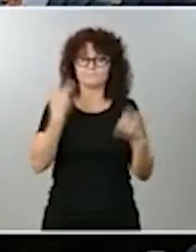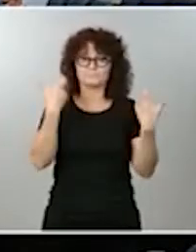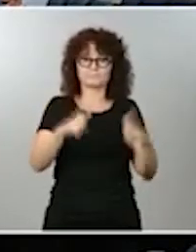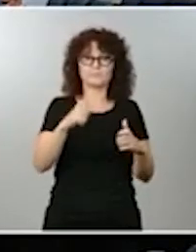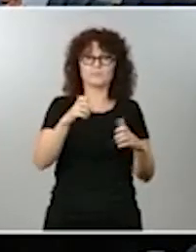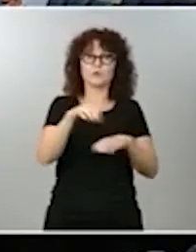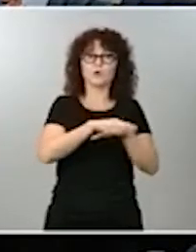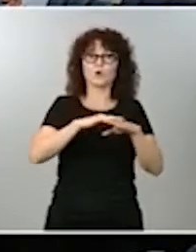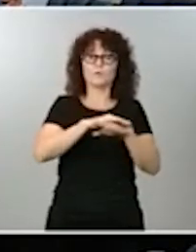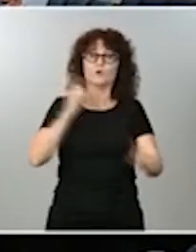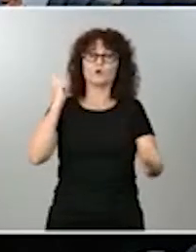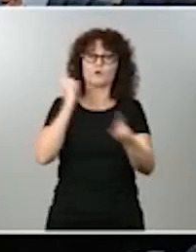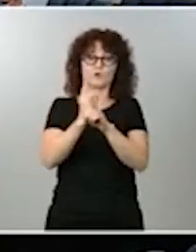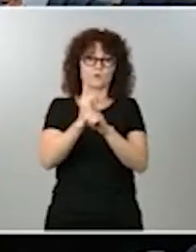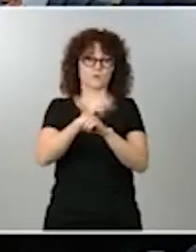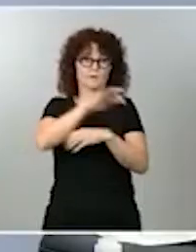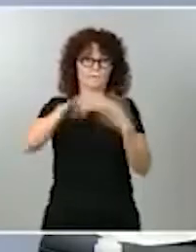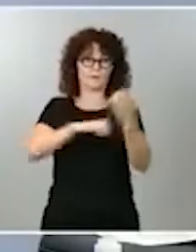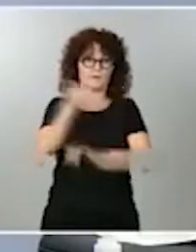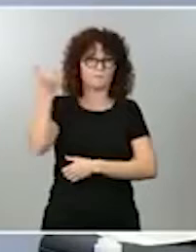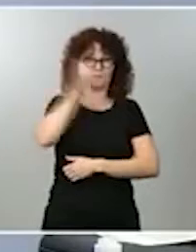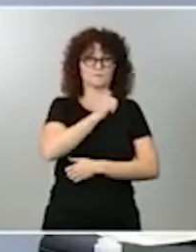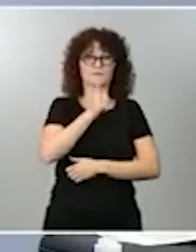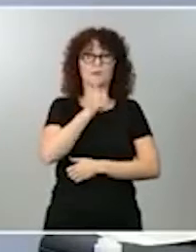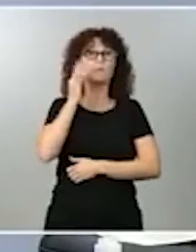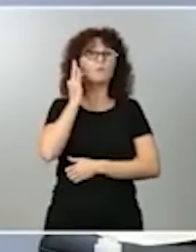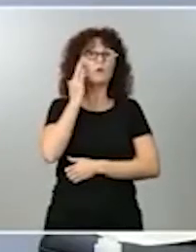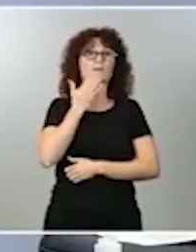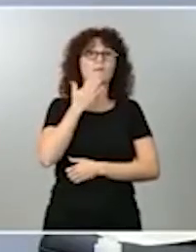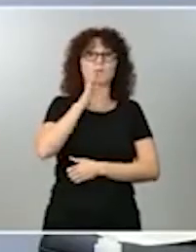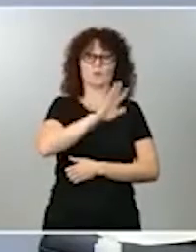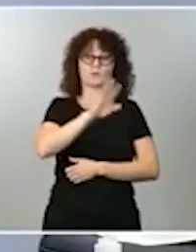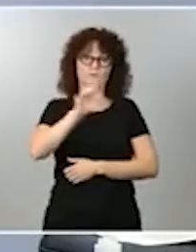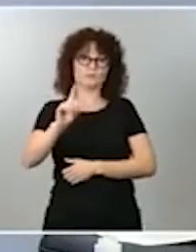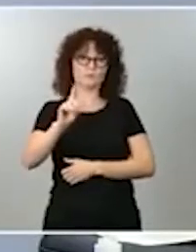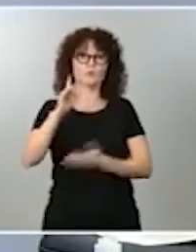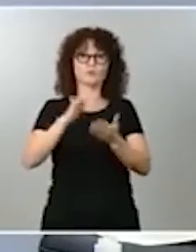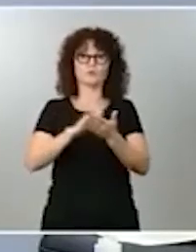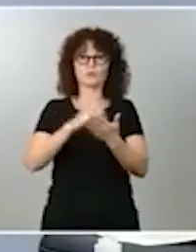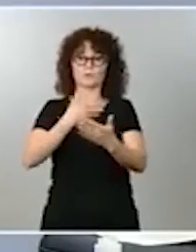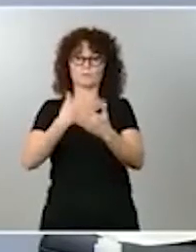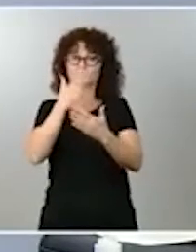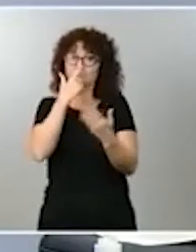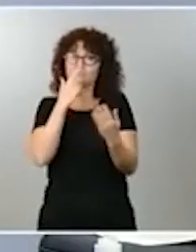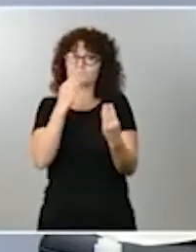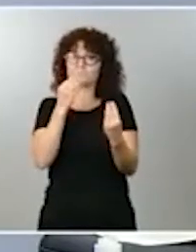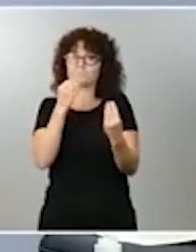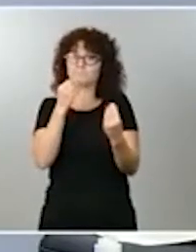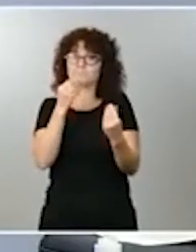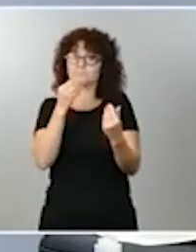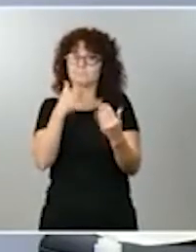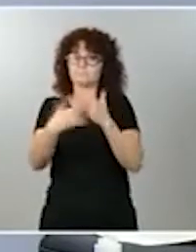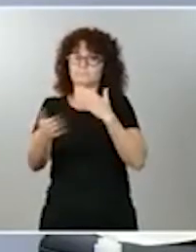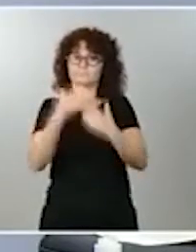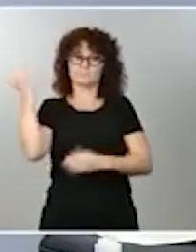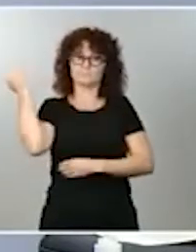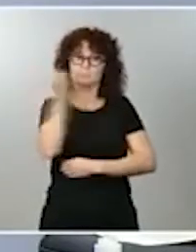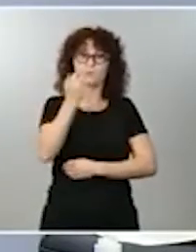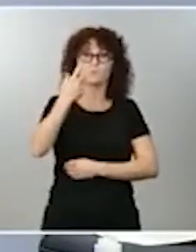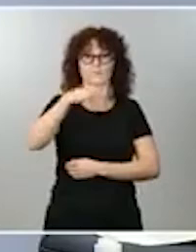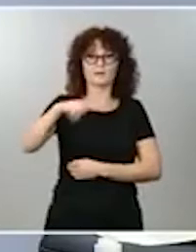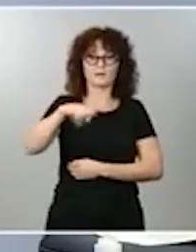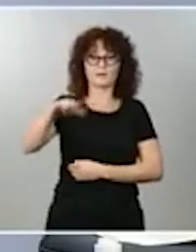machista. Se trata de una mujer de 41 años que ha sido asesinada presuntamente por su pareja en Cádiz.